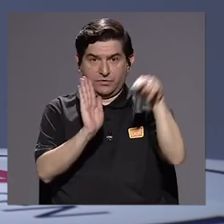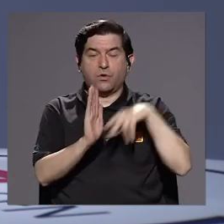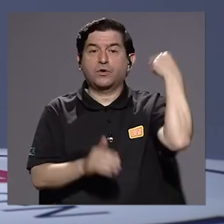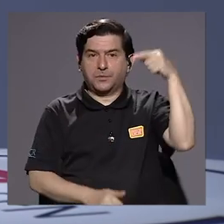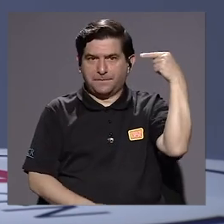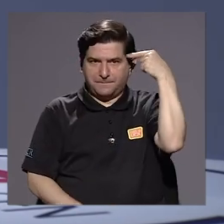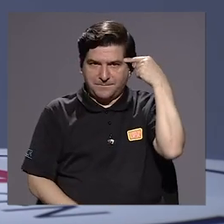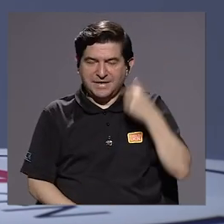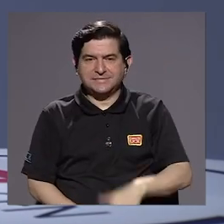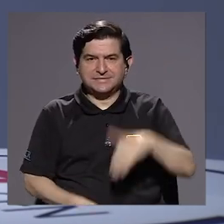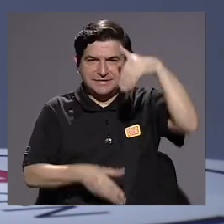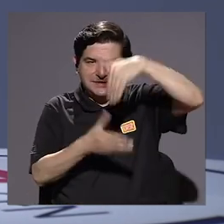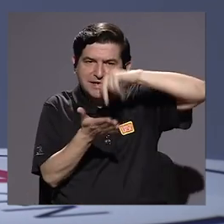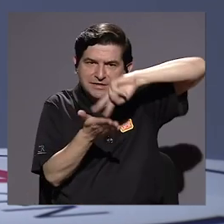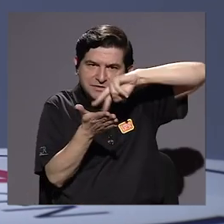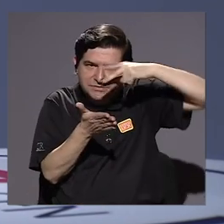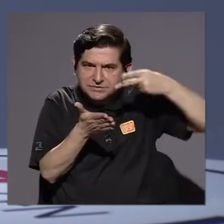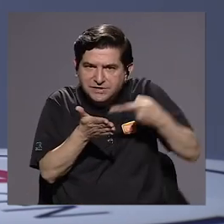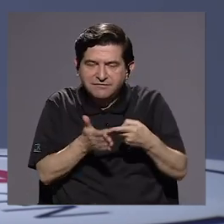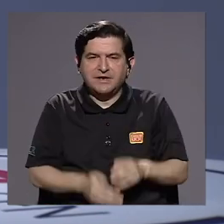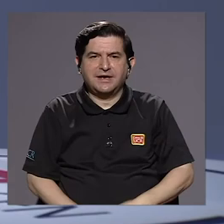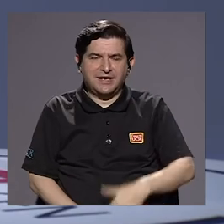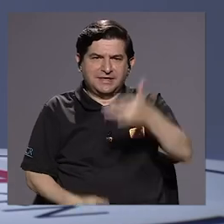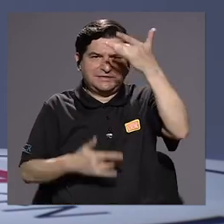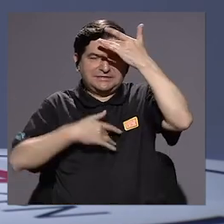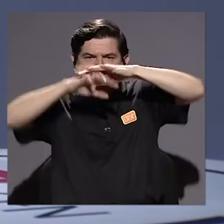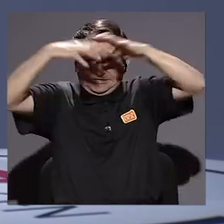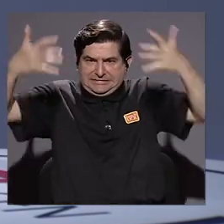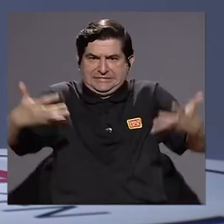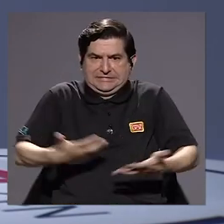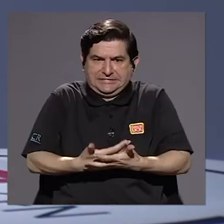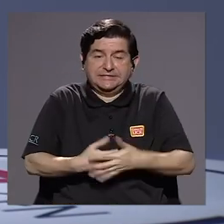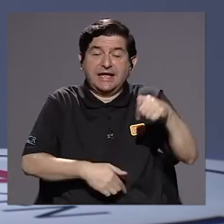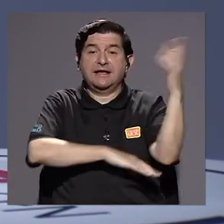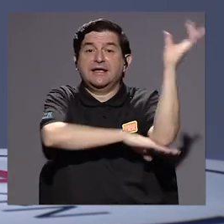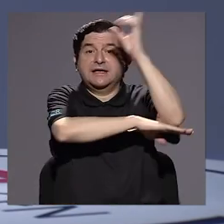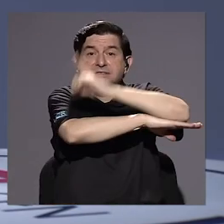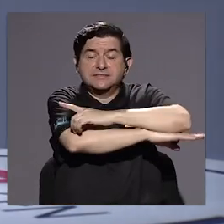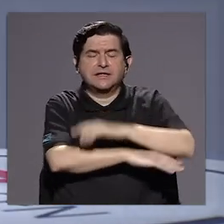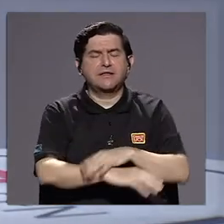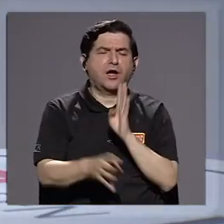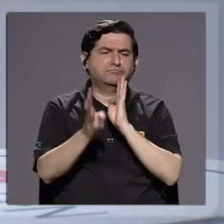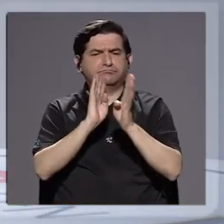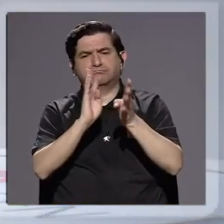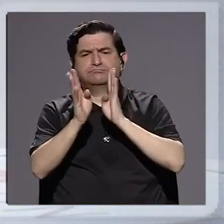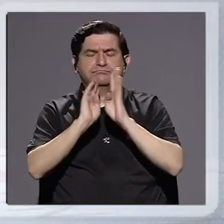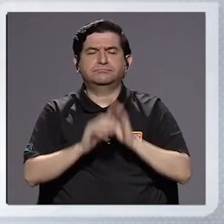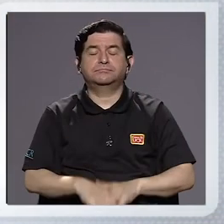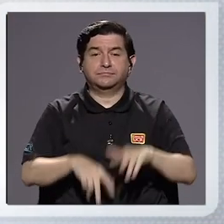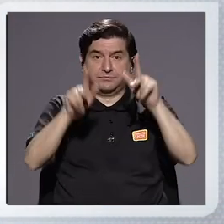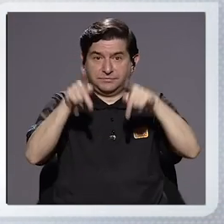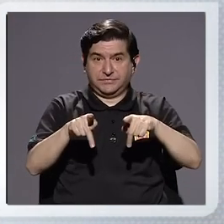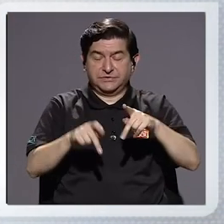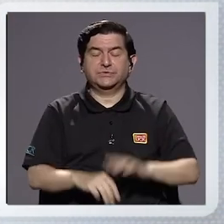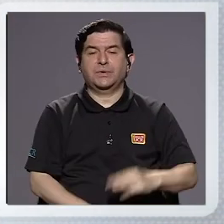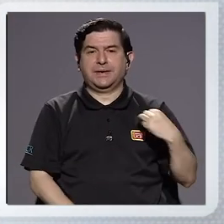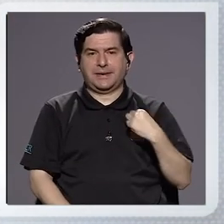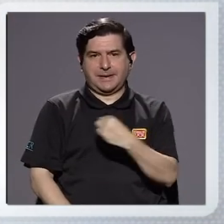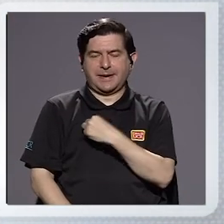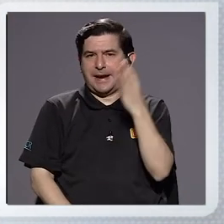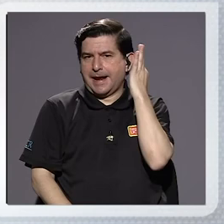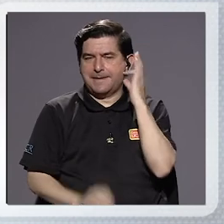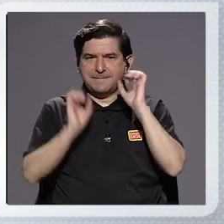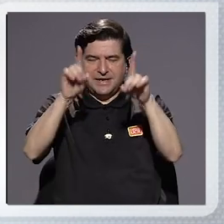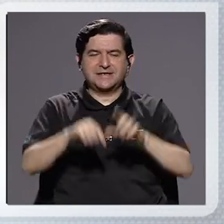gobierno en el marco de lo que significa esta pandemia. Por eso, el día de hoy tenemos una conversación con quien es la Ministra de Educación,